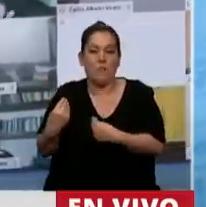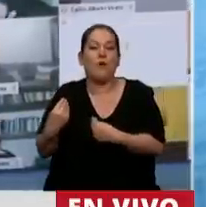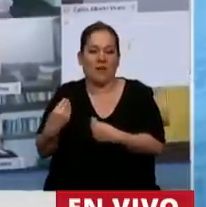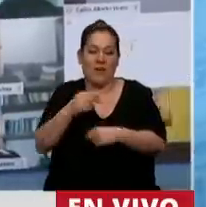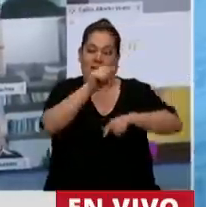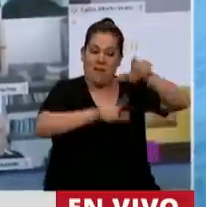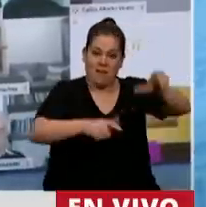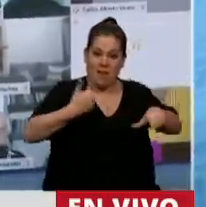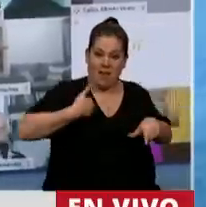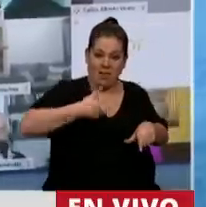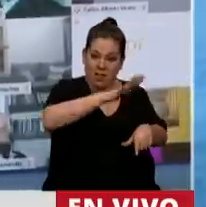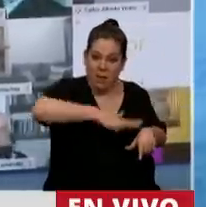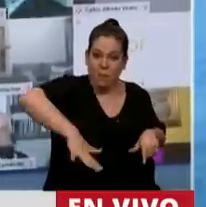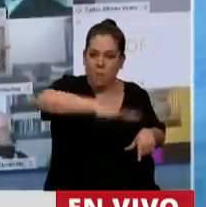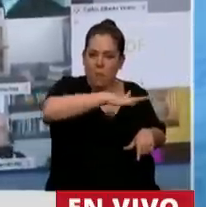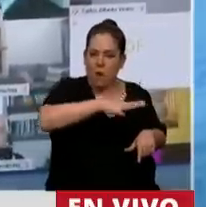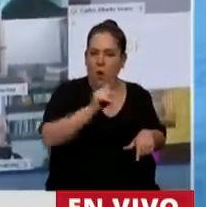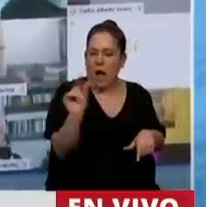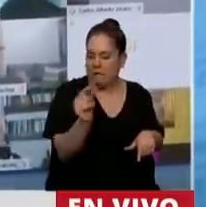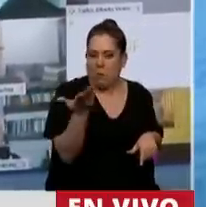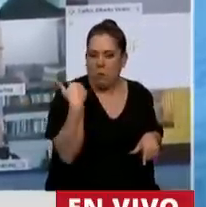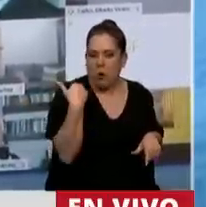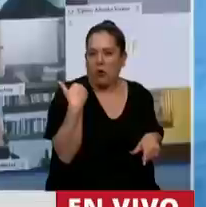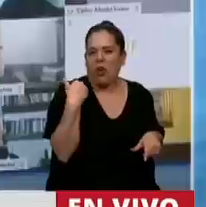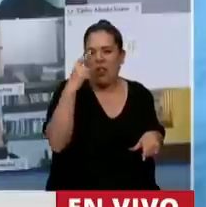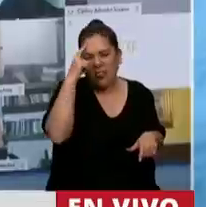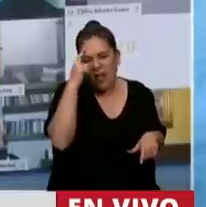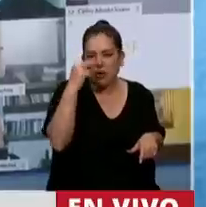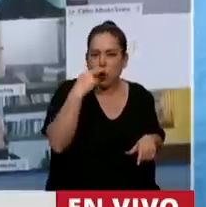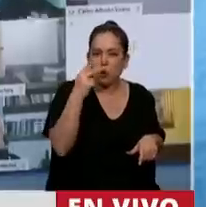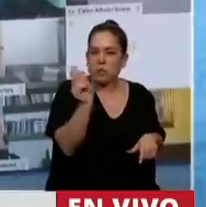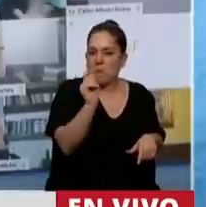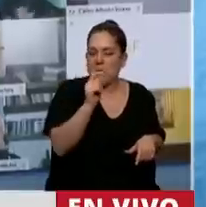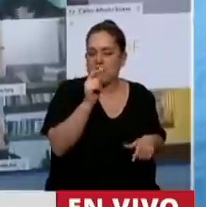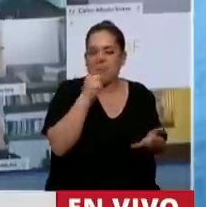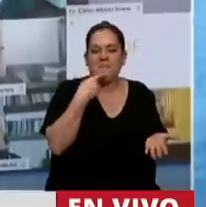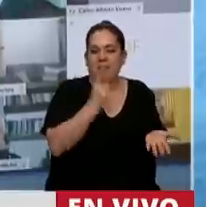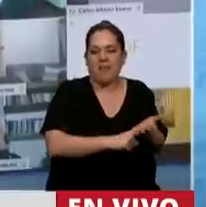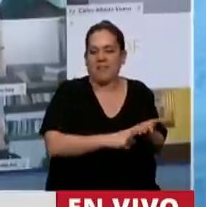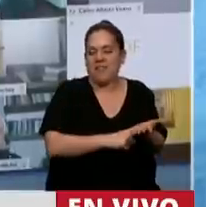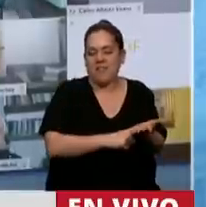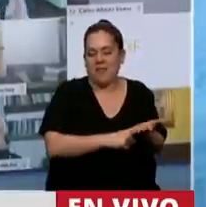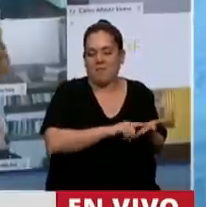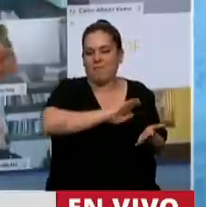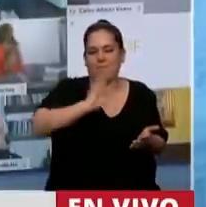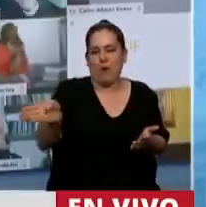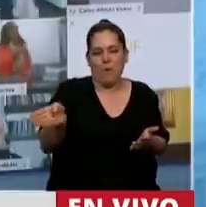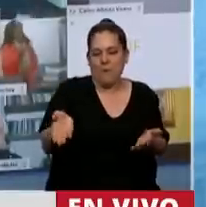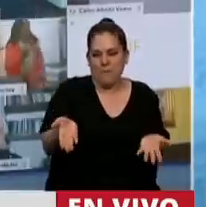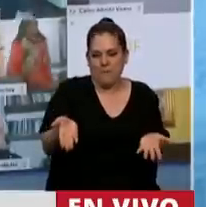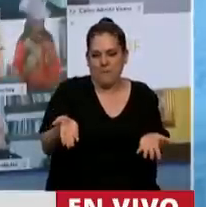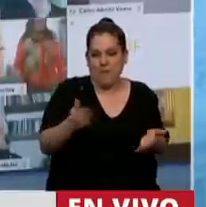sucedió hace apenas 10 o 11 meses. Fueron derrotados en las urnas.